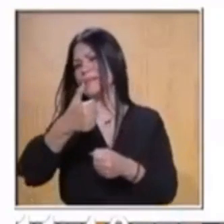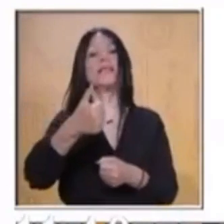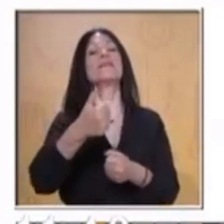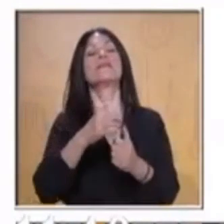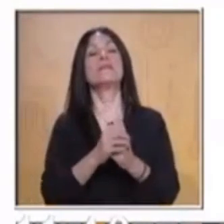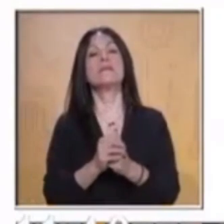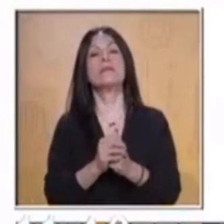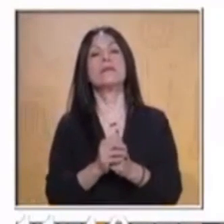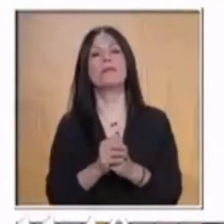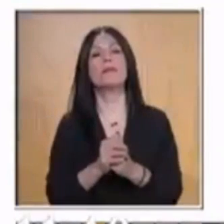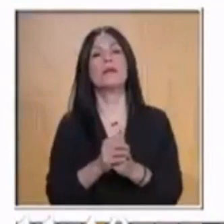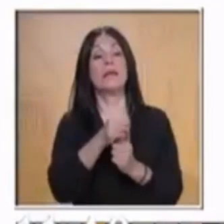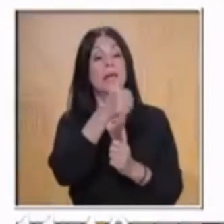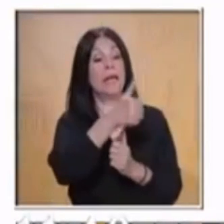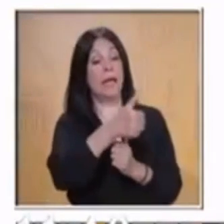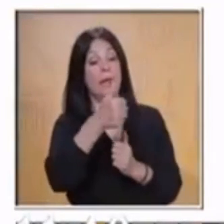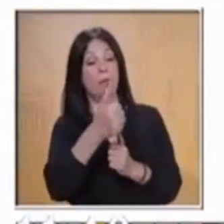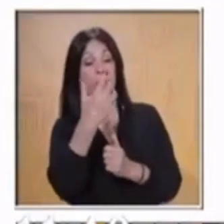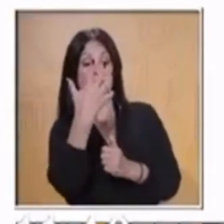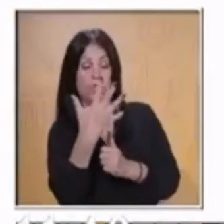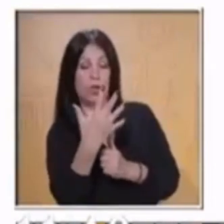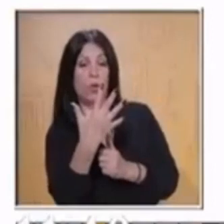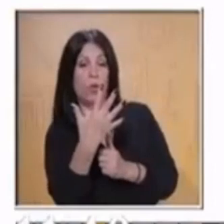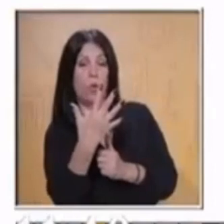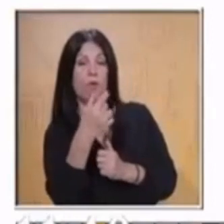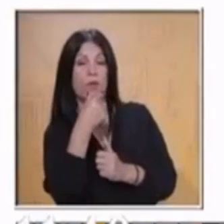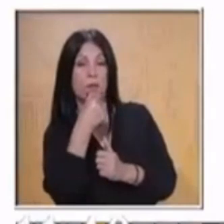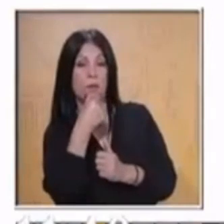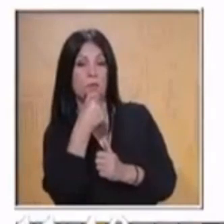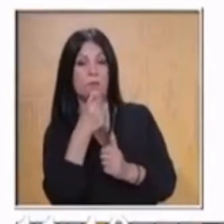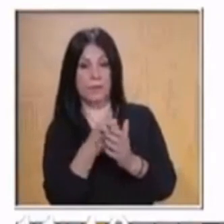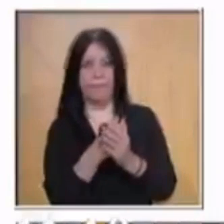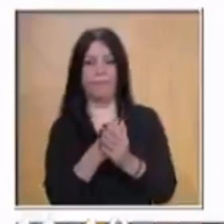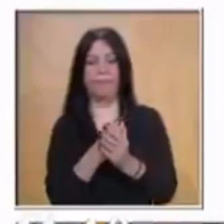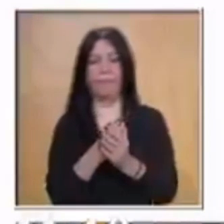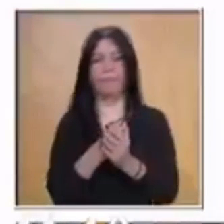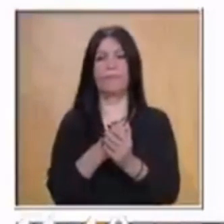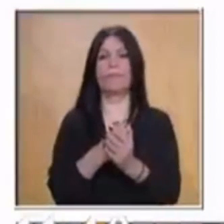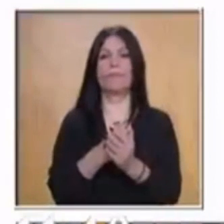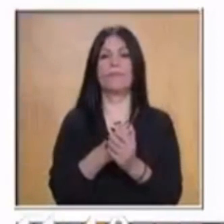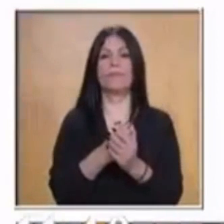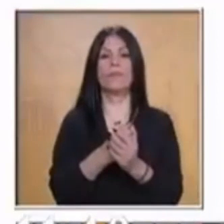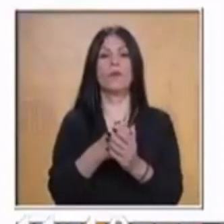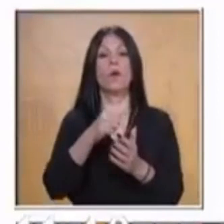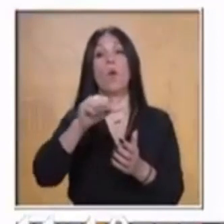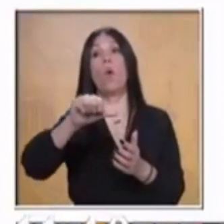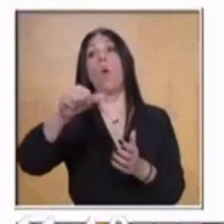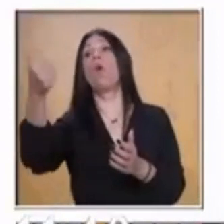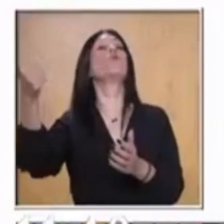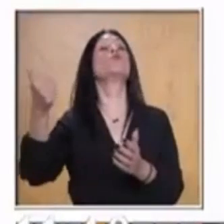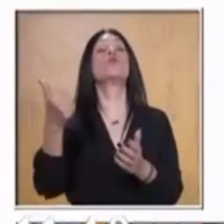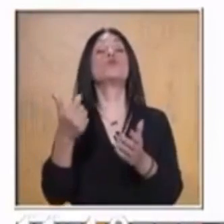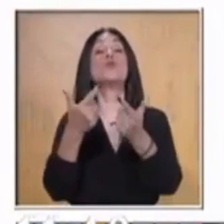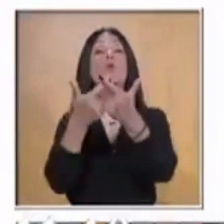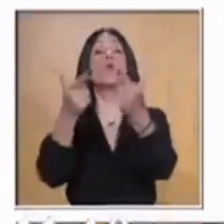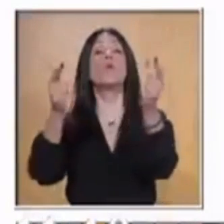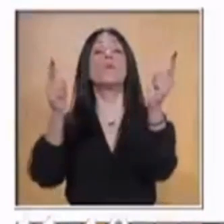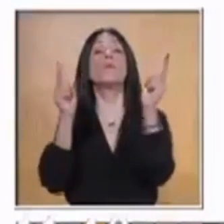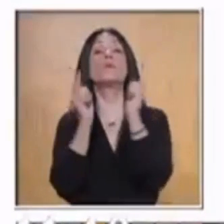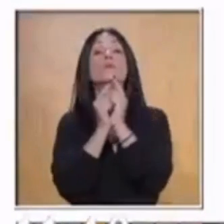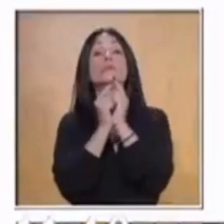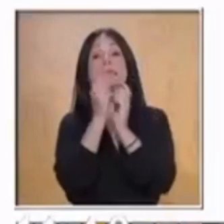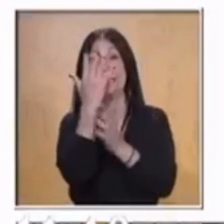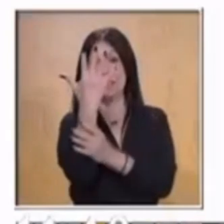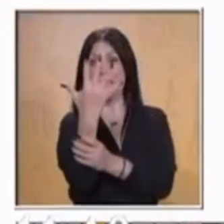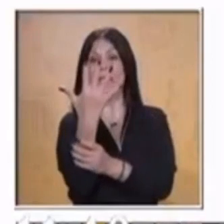cinco alumnos. El siguiente paso es repartir la cantidad de alumnos en grupos de cinco, para saber